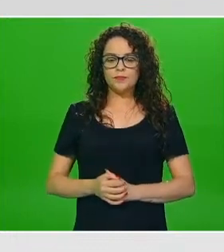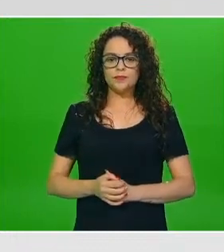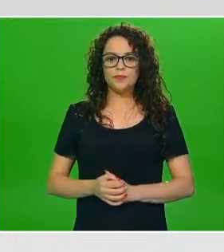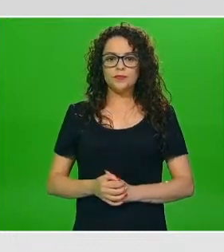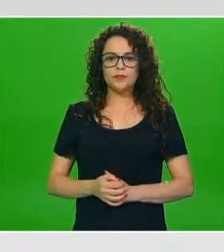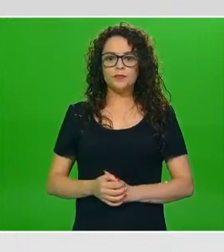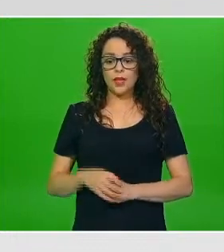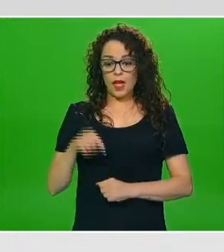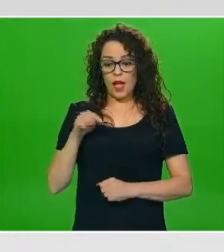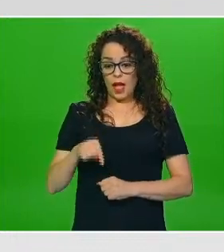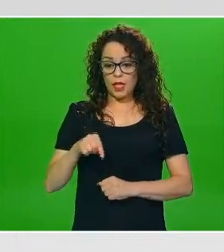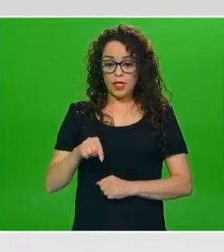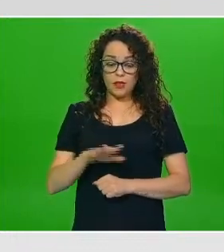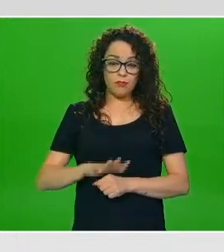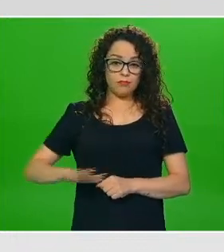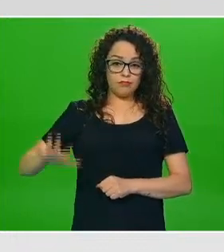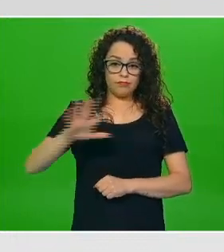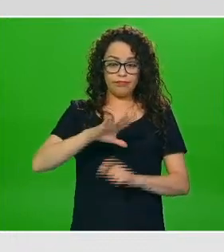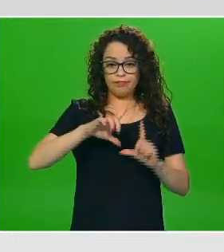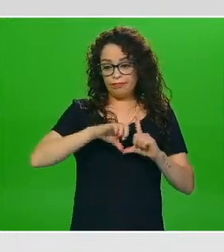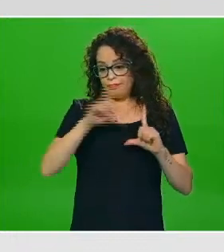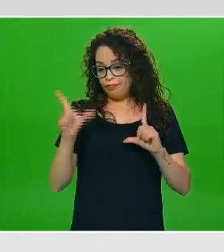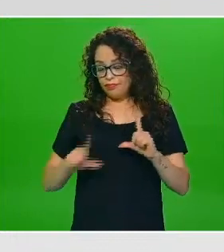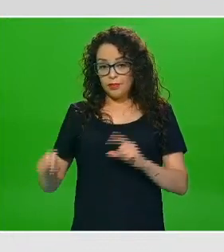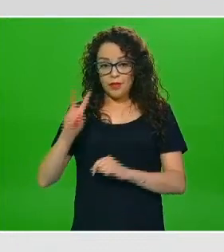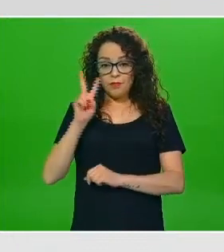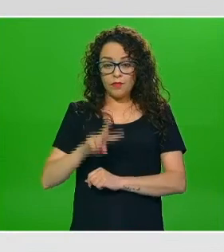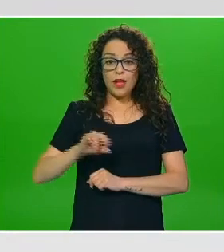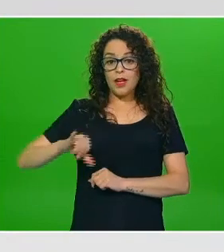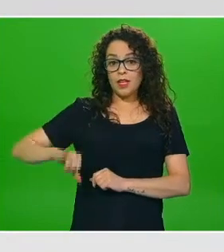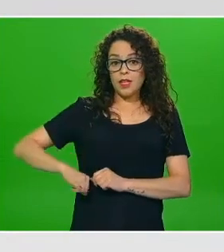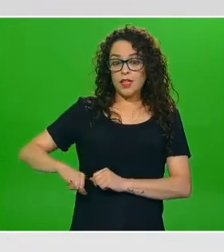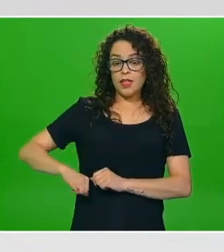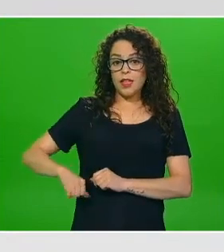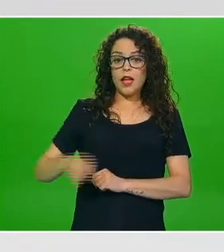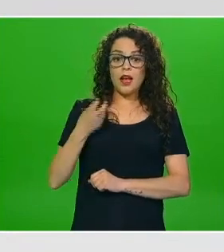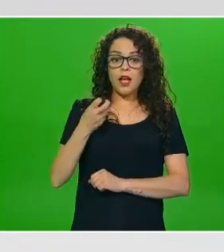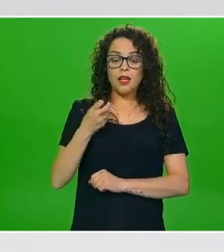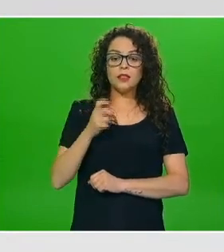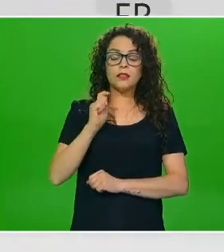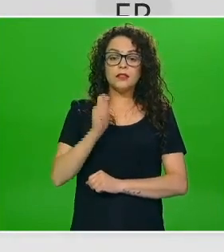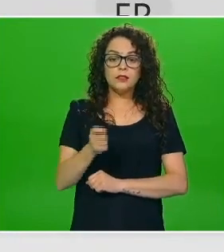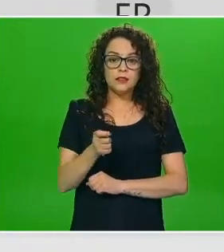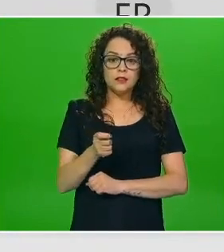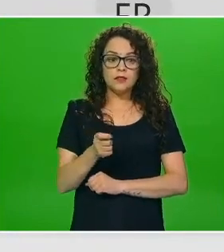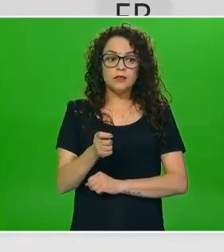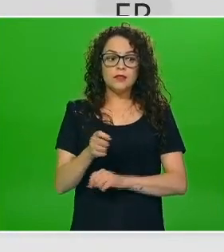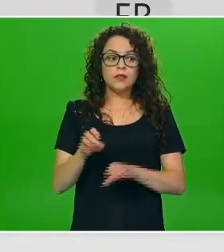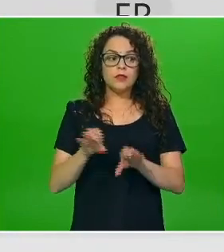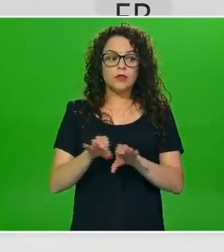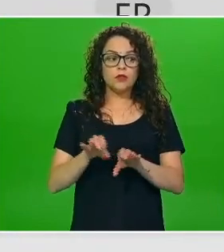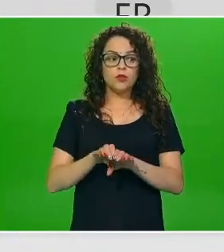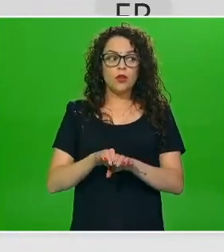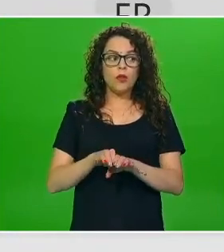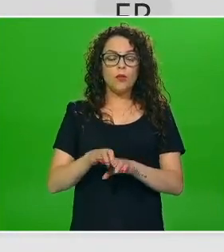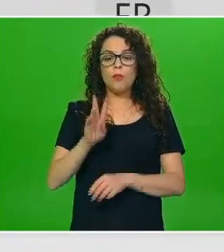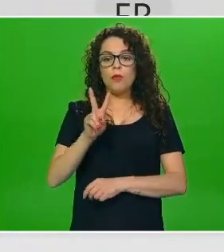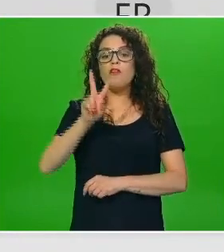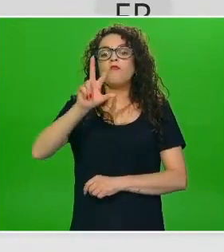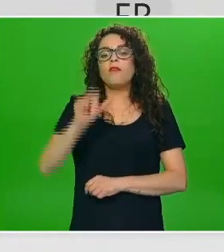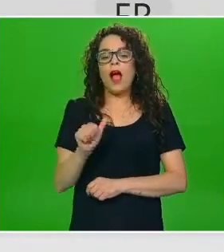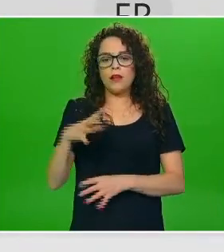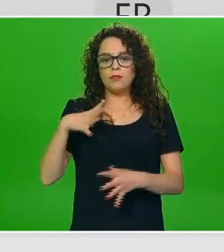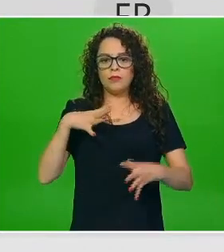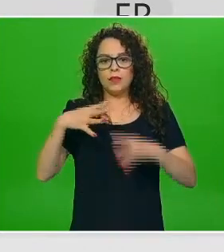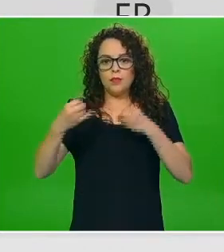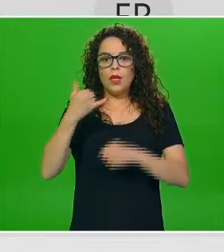fuera de él y que están muy interesados en darle continuidad al seguimiento del comportamiento epidemiológico de esta pandemia y